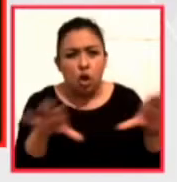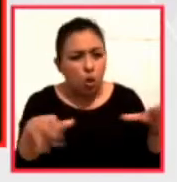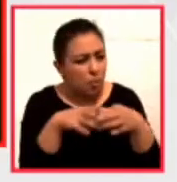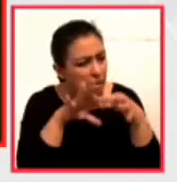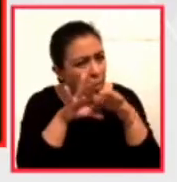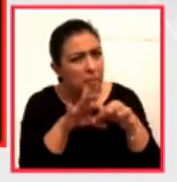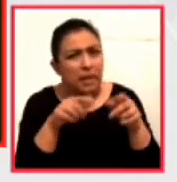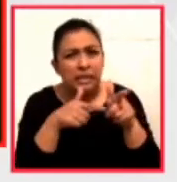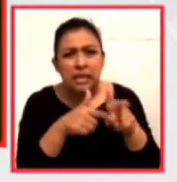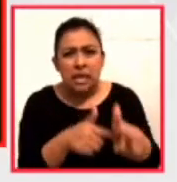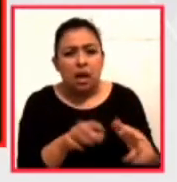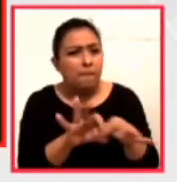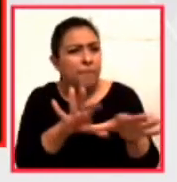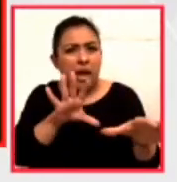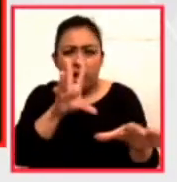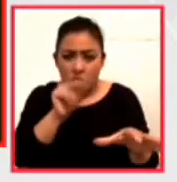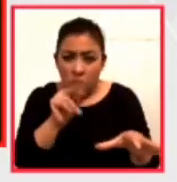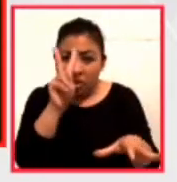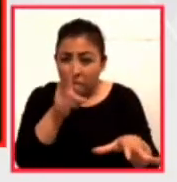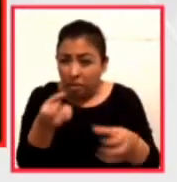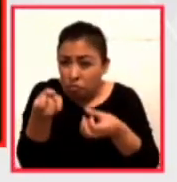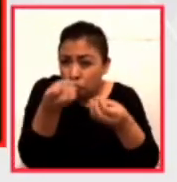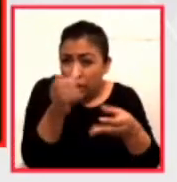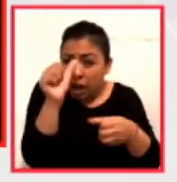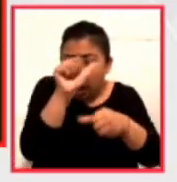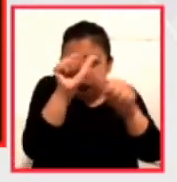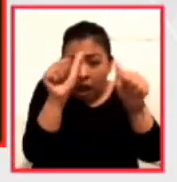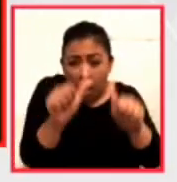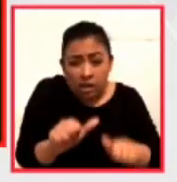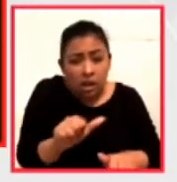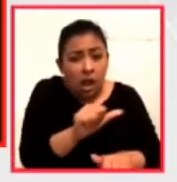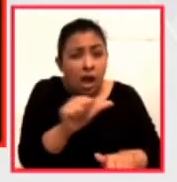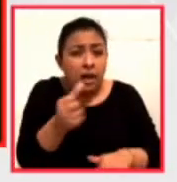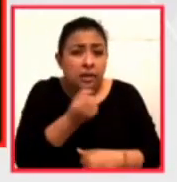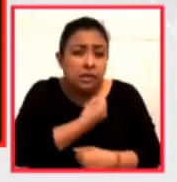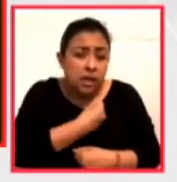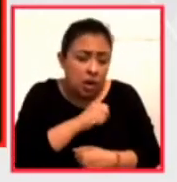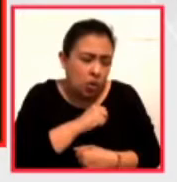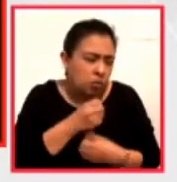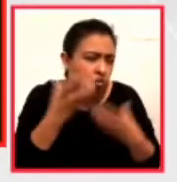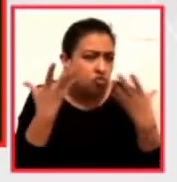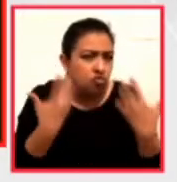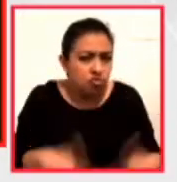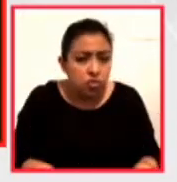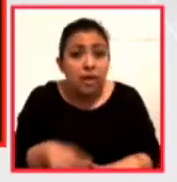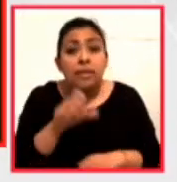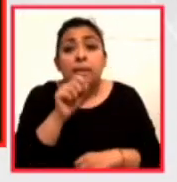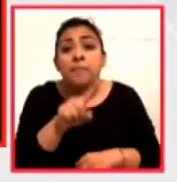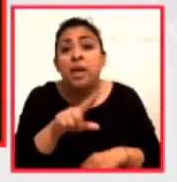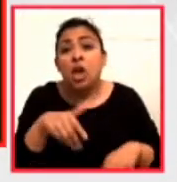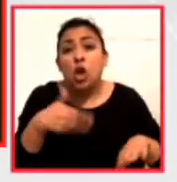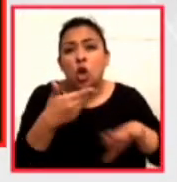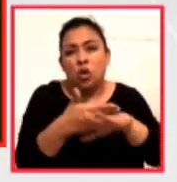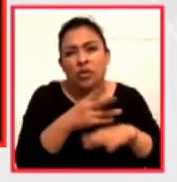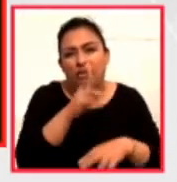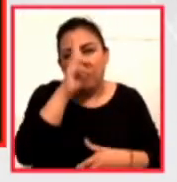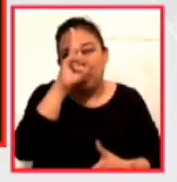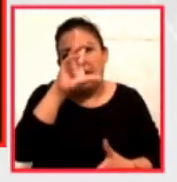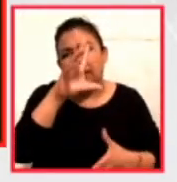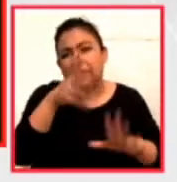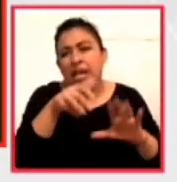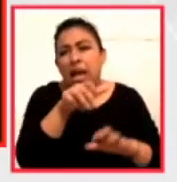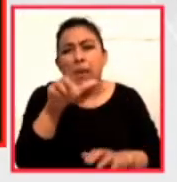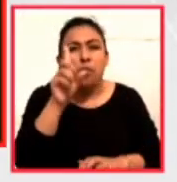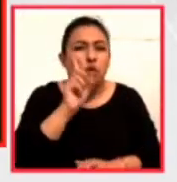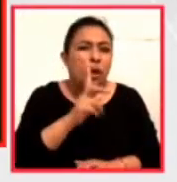arte aporta enormemente en este momento a la salud pública y también en contra de la violencia de género que,